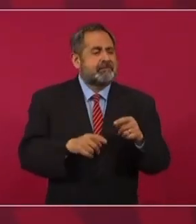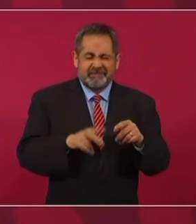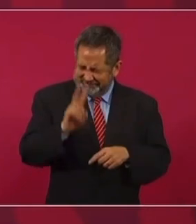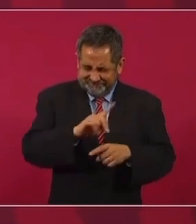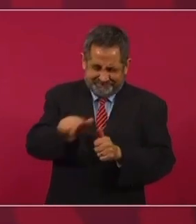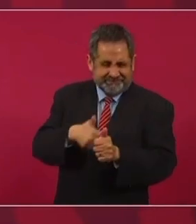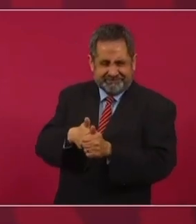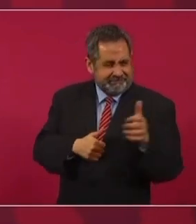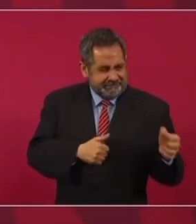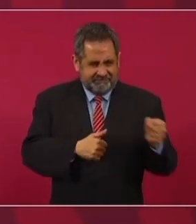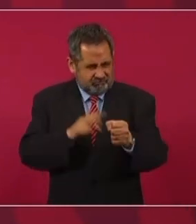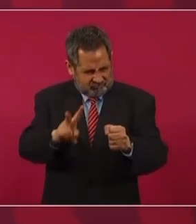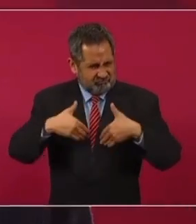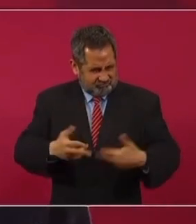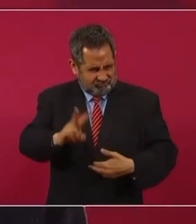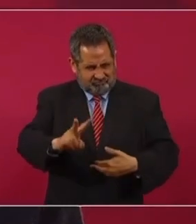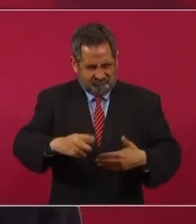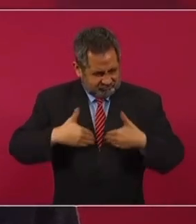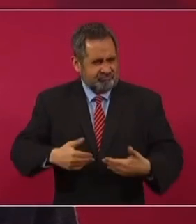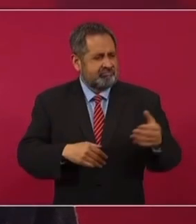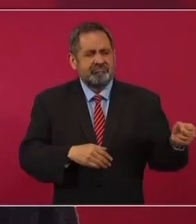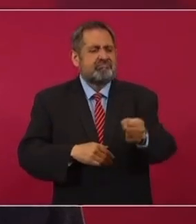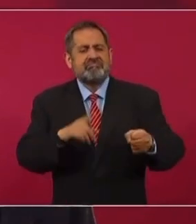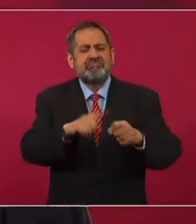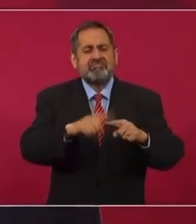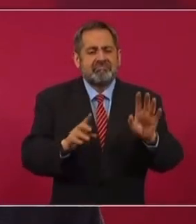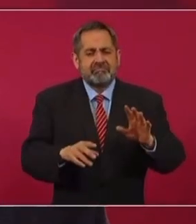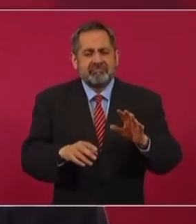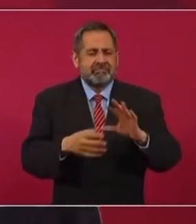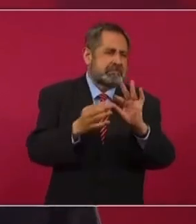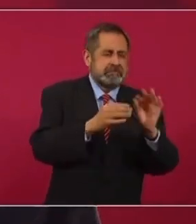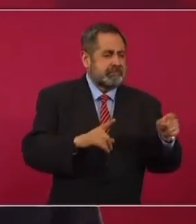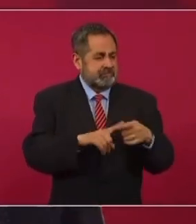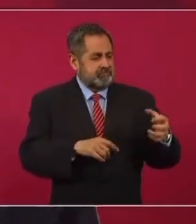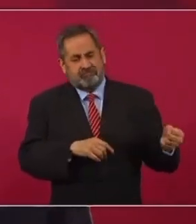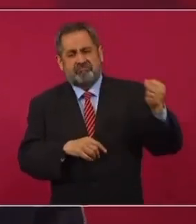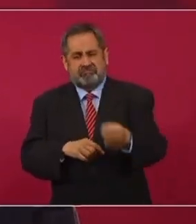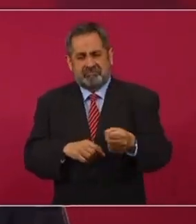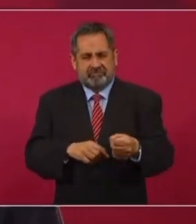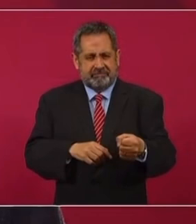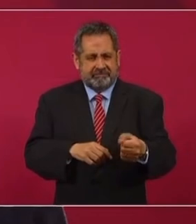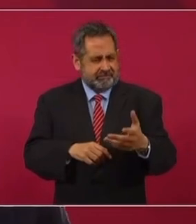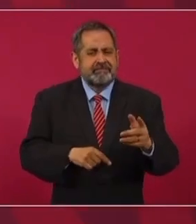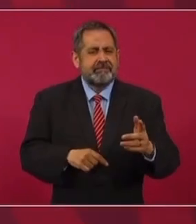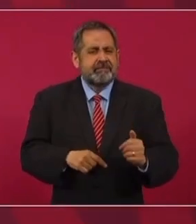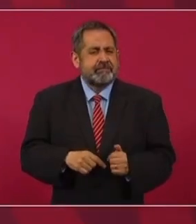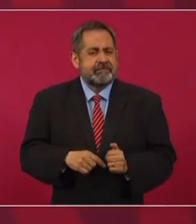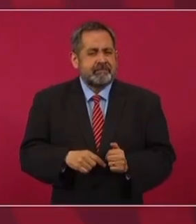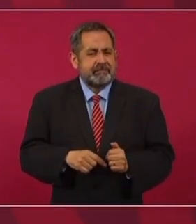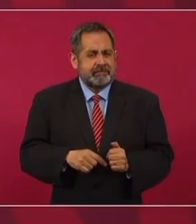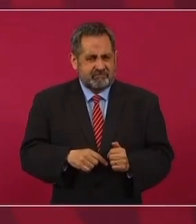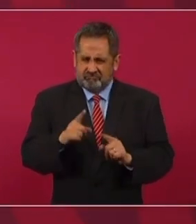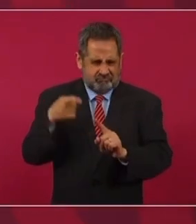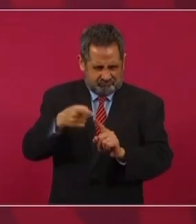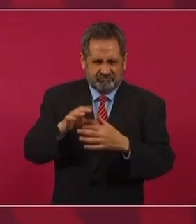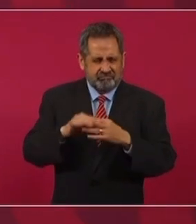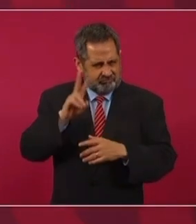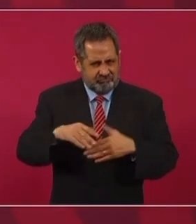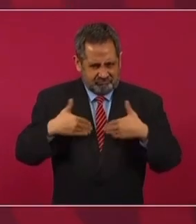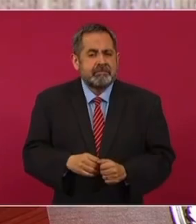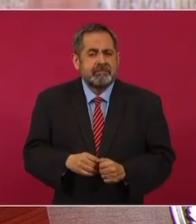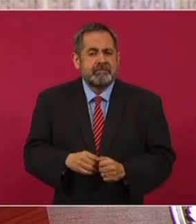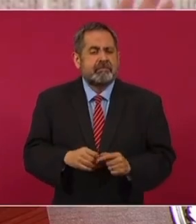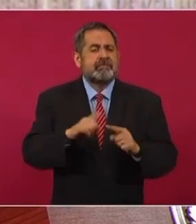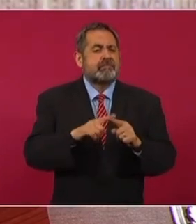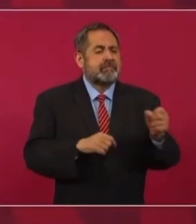realmente, hablando en plata, quitándolo al tesorio? Como dicen en mi pueblo, yendo al grano, porque lo demás